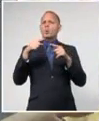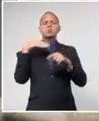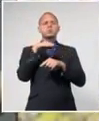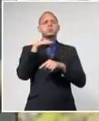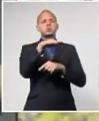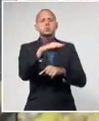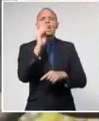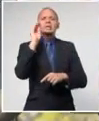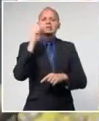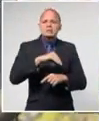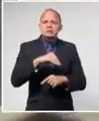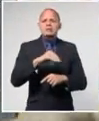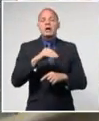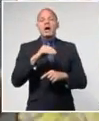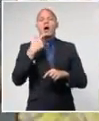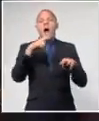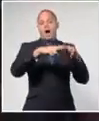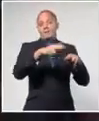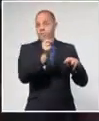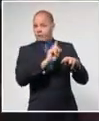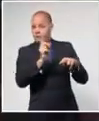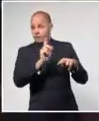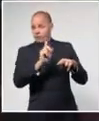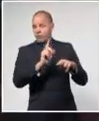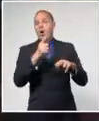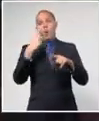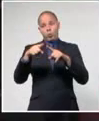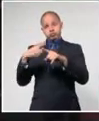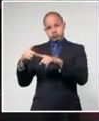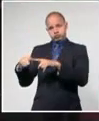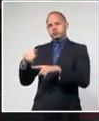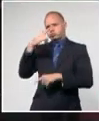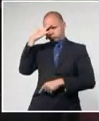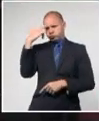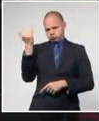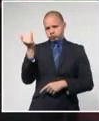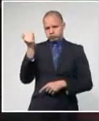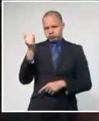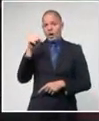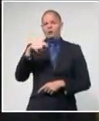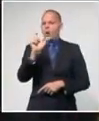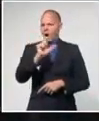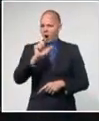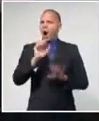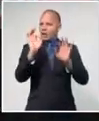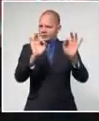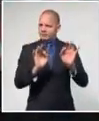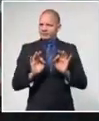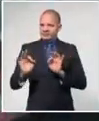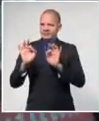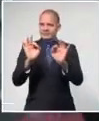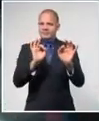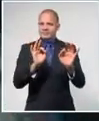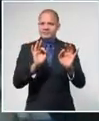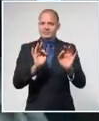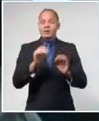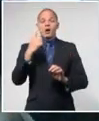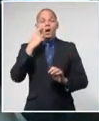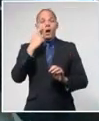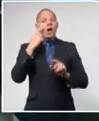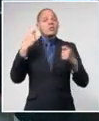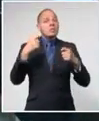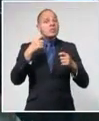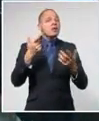saludables y disímiles instalaciones recreativas, siempre con el porciento de participantes que se establece en la fase